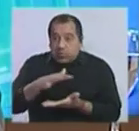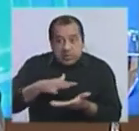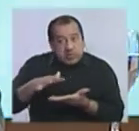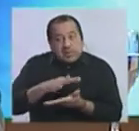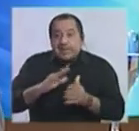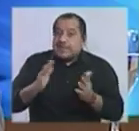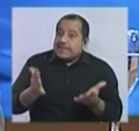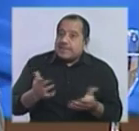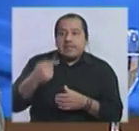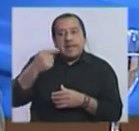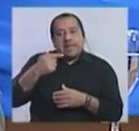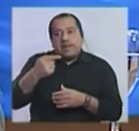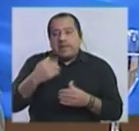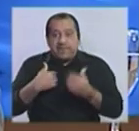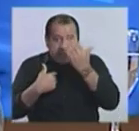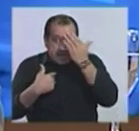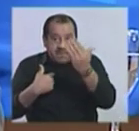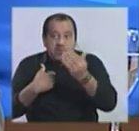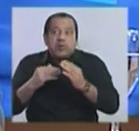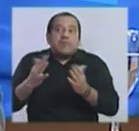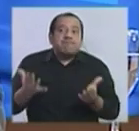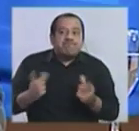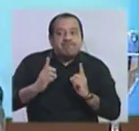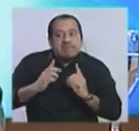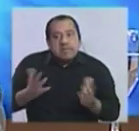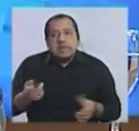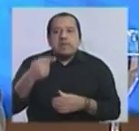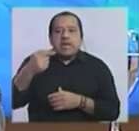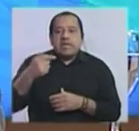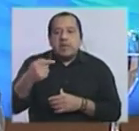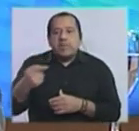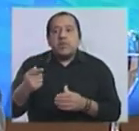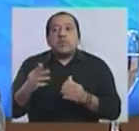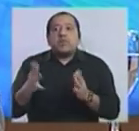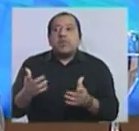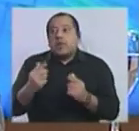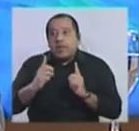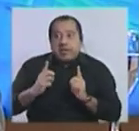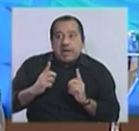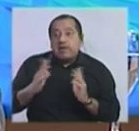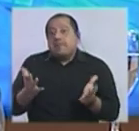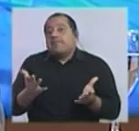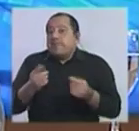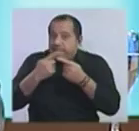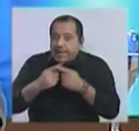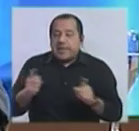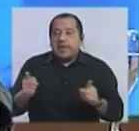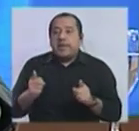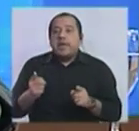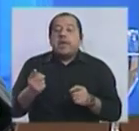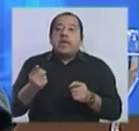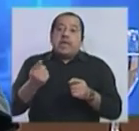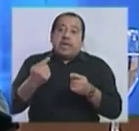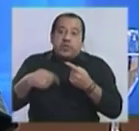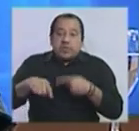las expectativas que había fuera de... O sea, dentro del propio Frente Amplio del equipo, y por